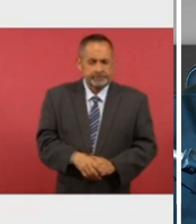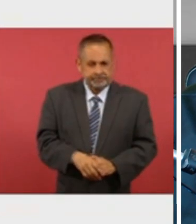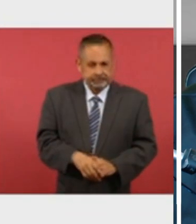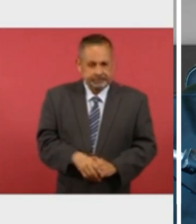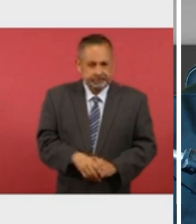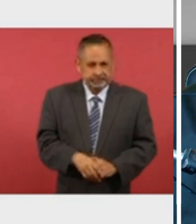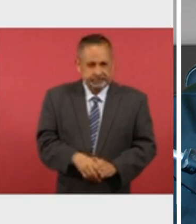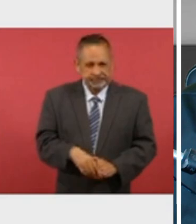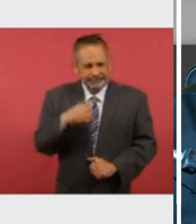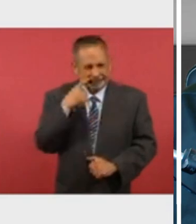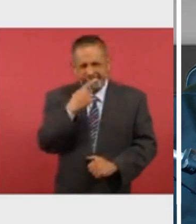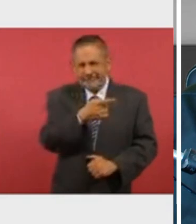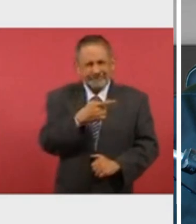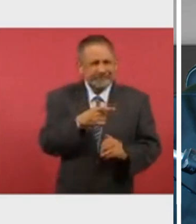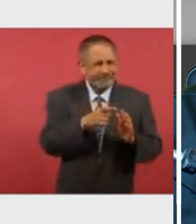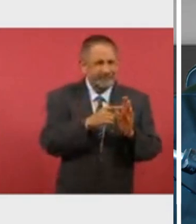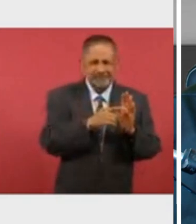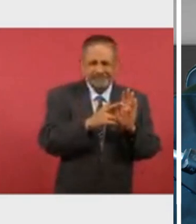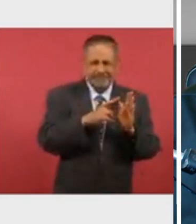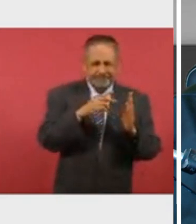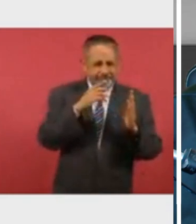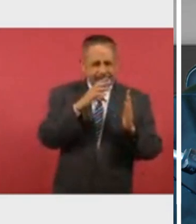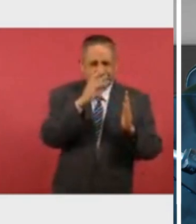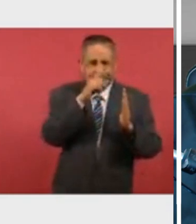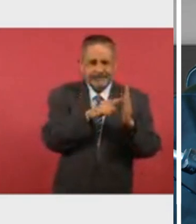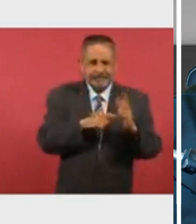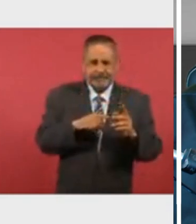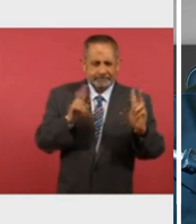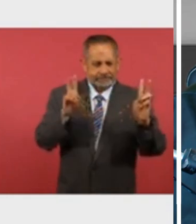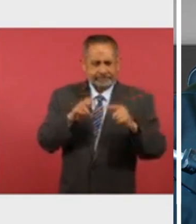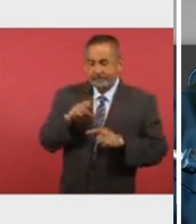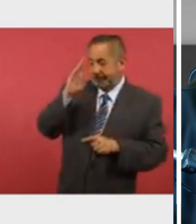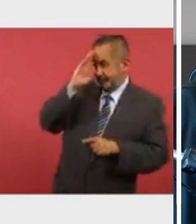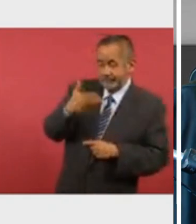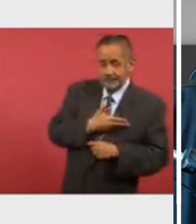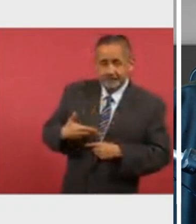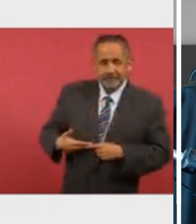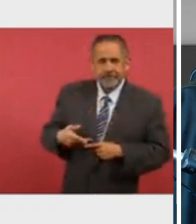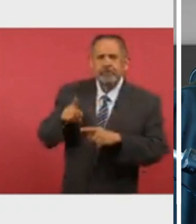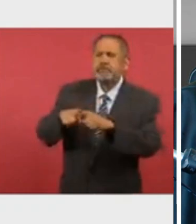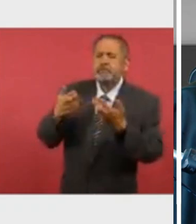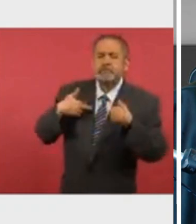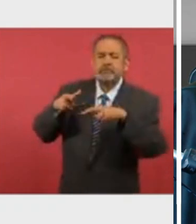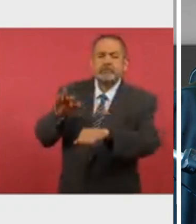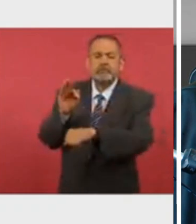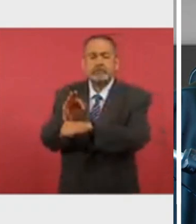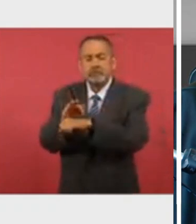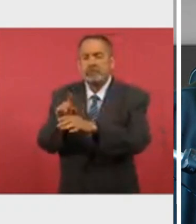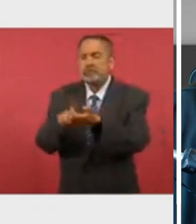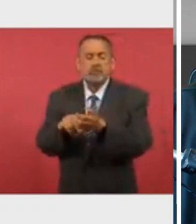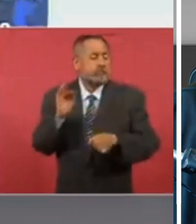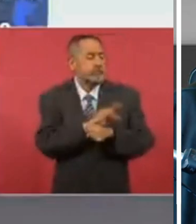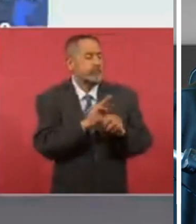pero miren la portada señor presidente ¿a quién representa? ¿al pueblo o a los